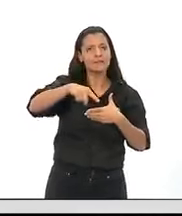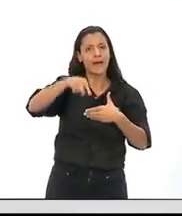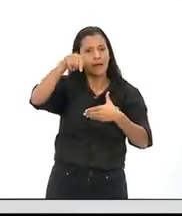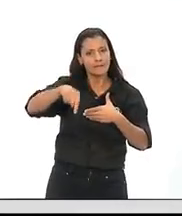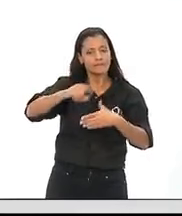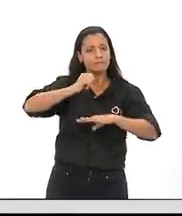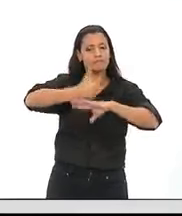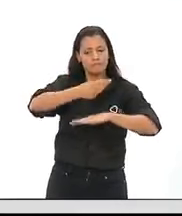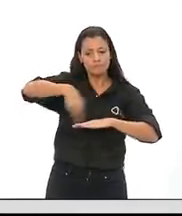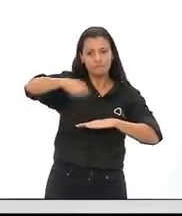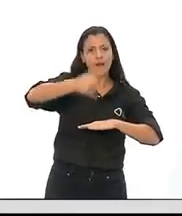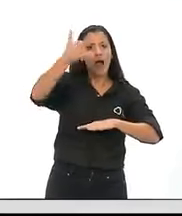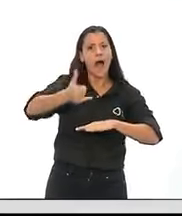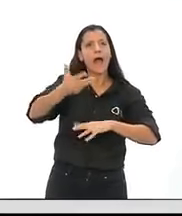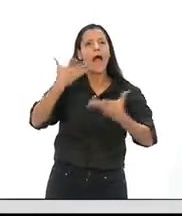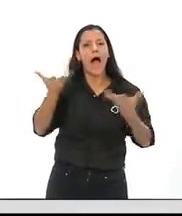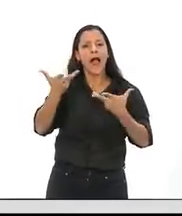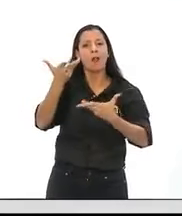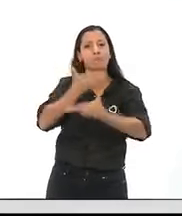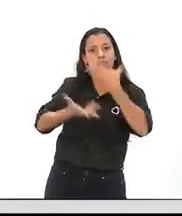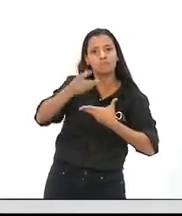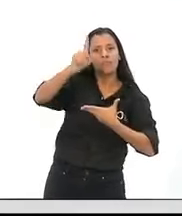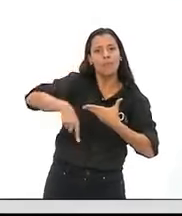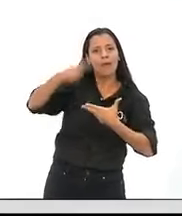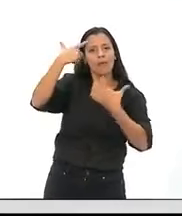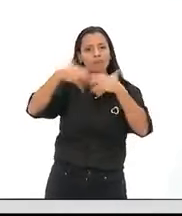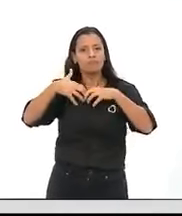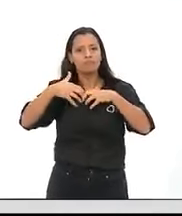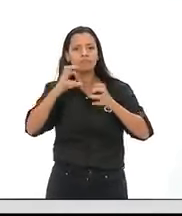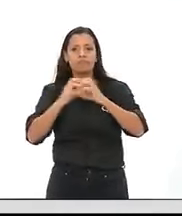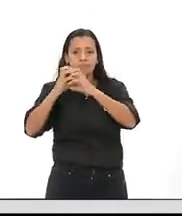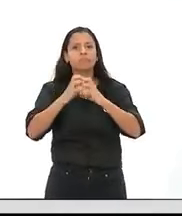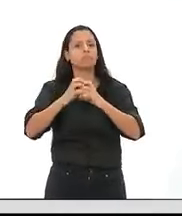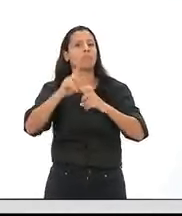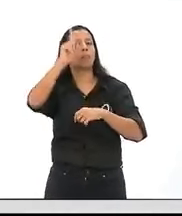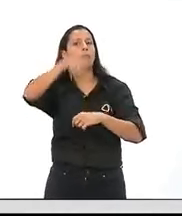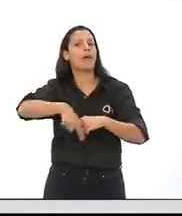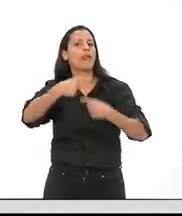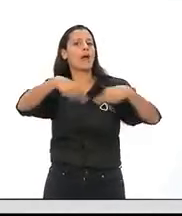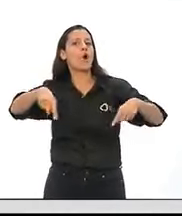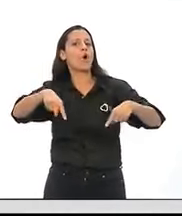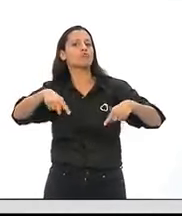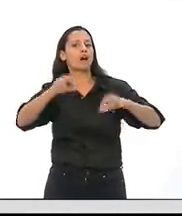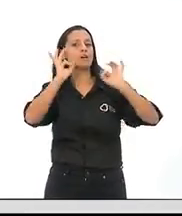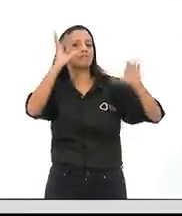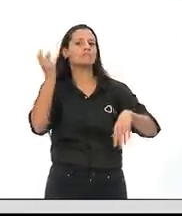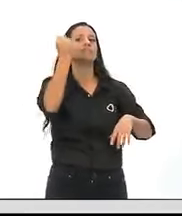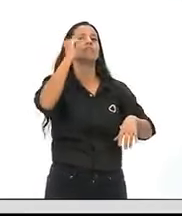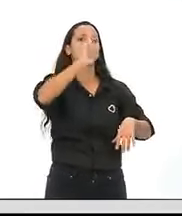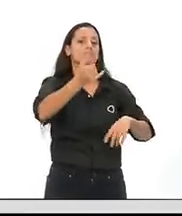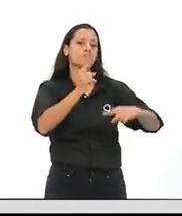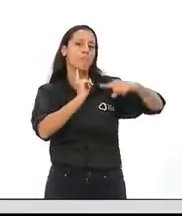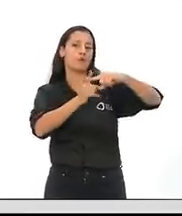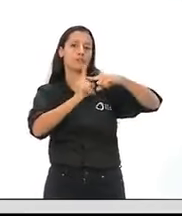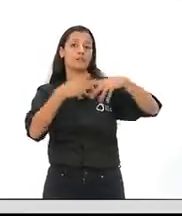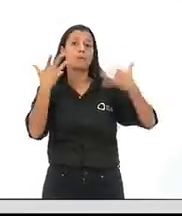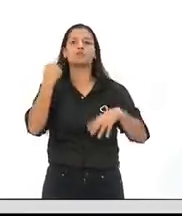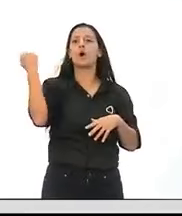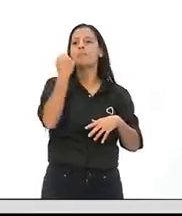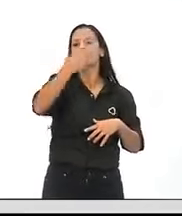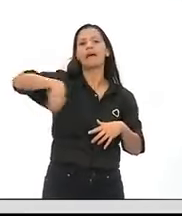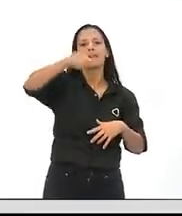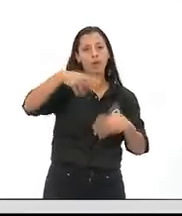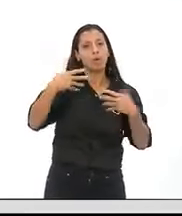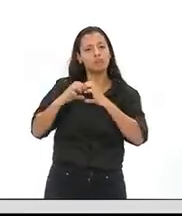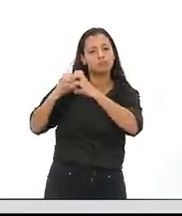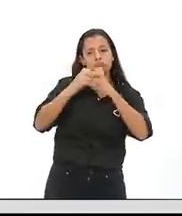colectiva radica la potencia y el poder de las conquistas. O sea que es importante que podamos dar